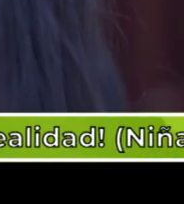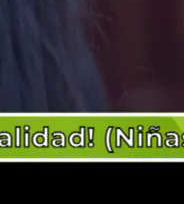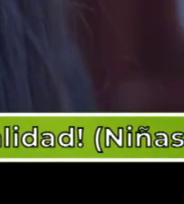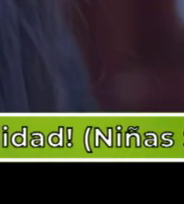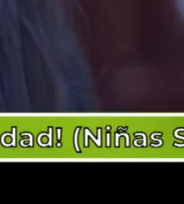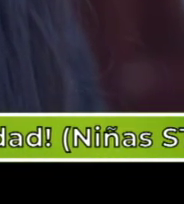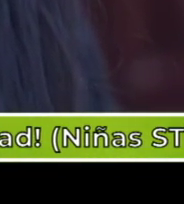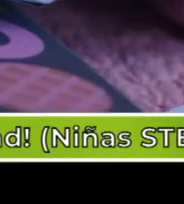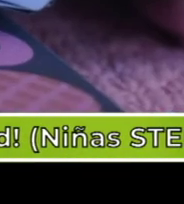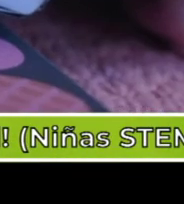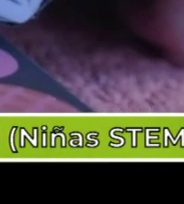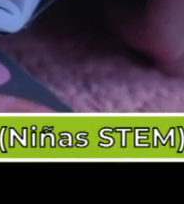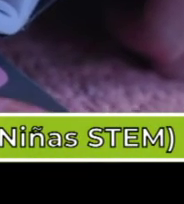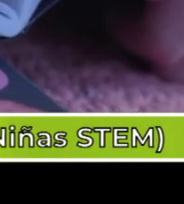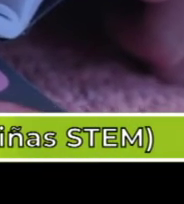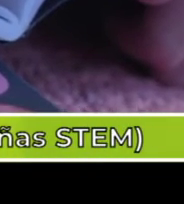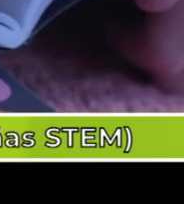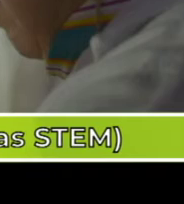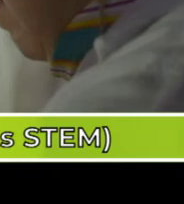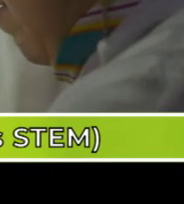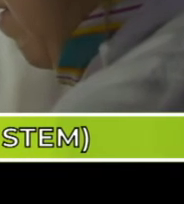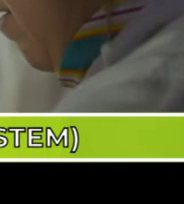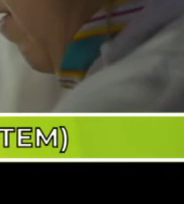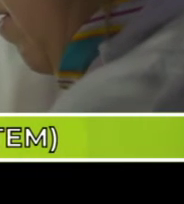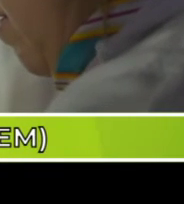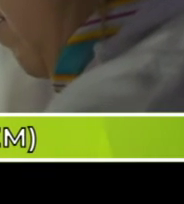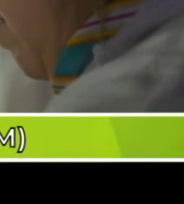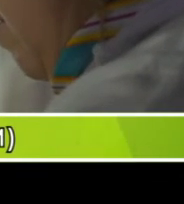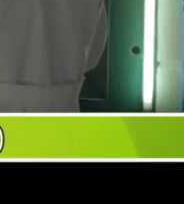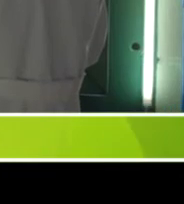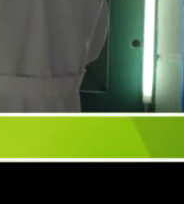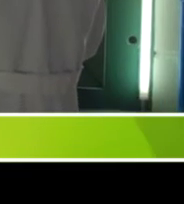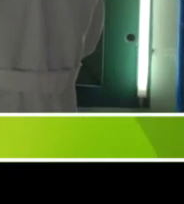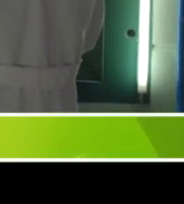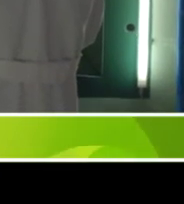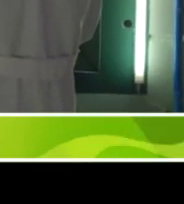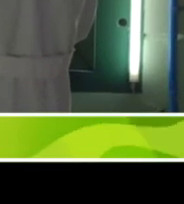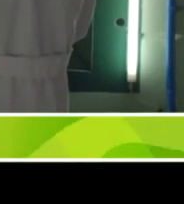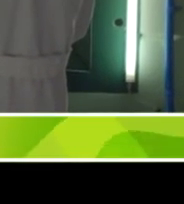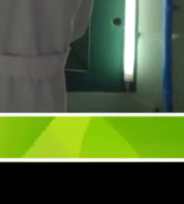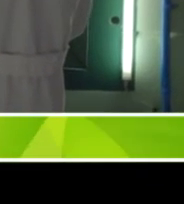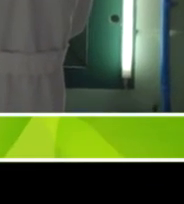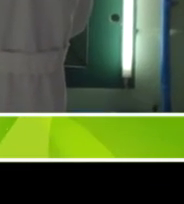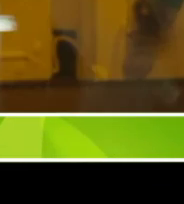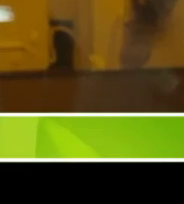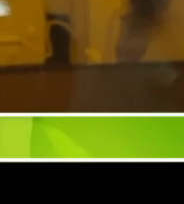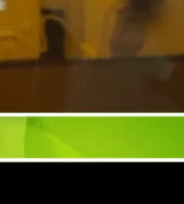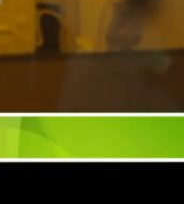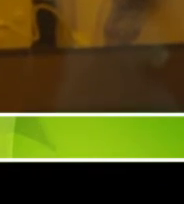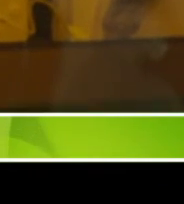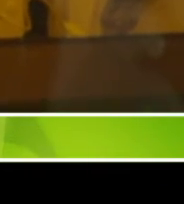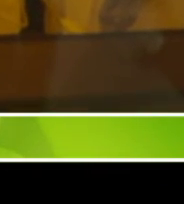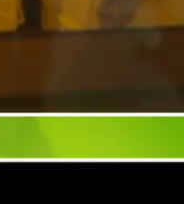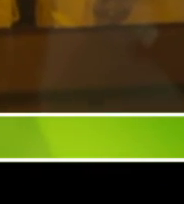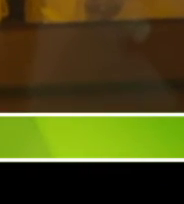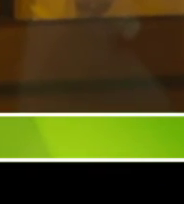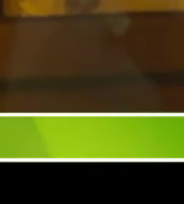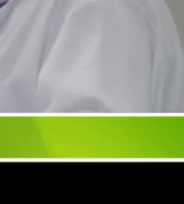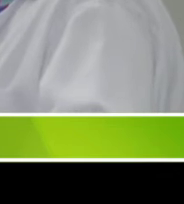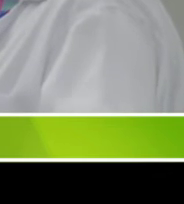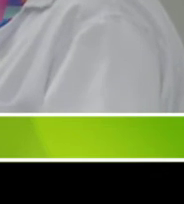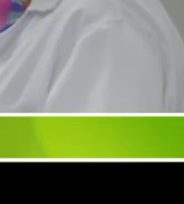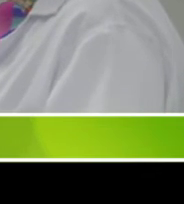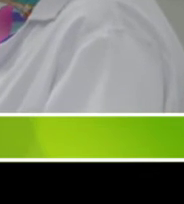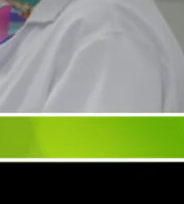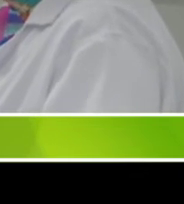y después ingeniería nuclear. Todo ese trabajo y estudio me hicieron ser la primera mujer en dirigir uno de los